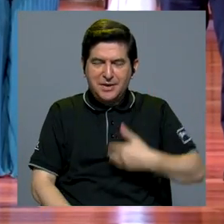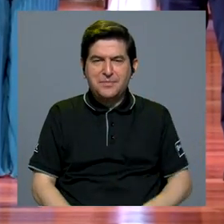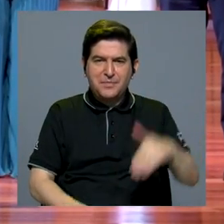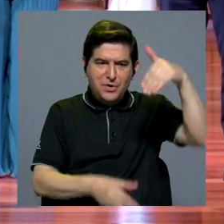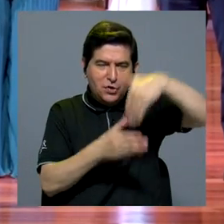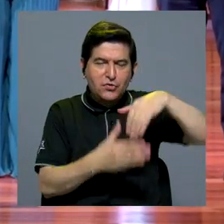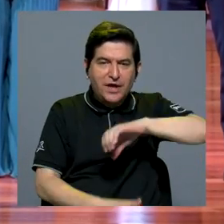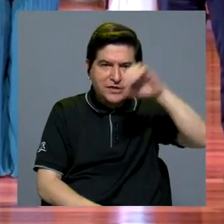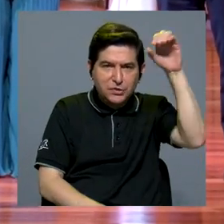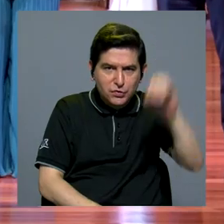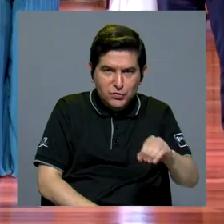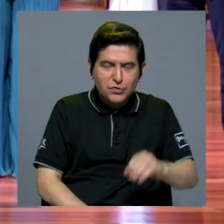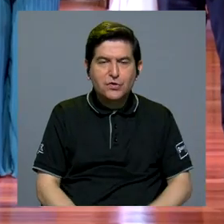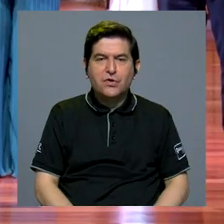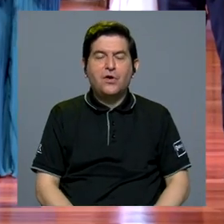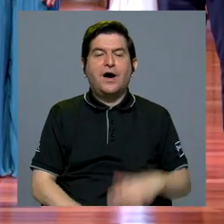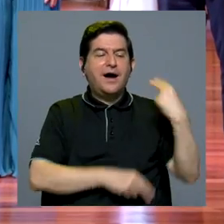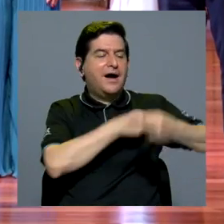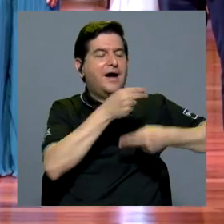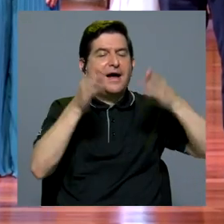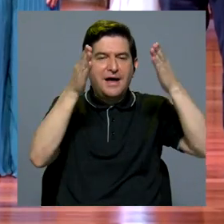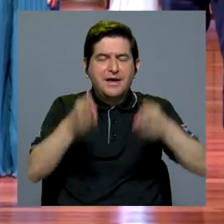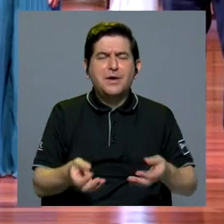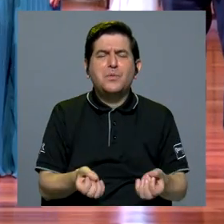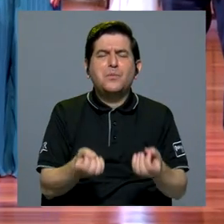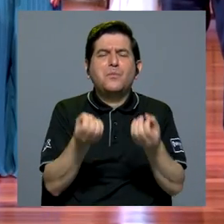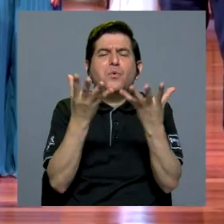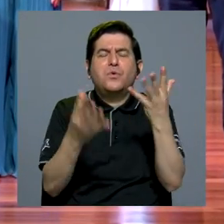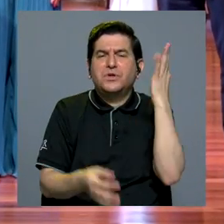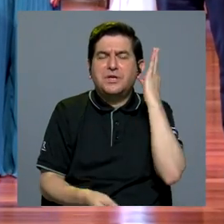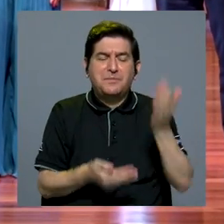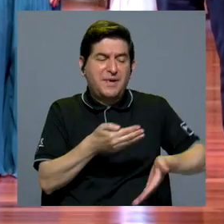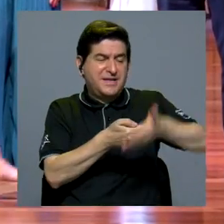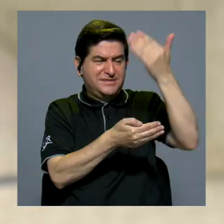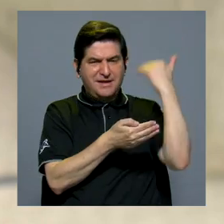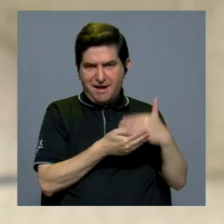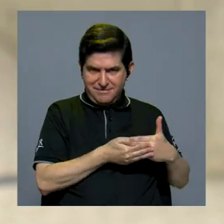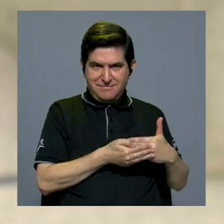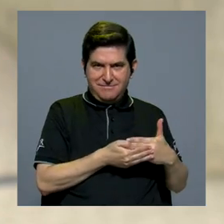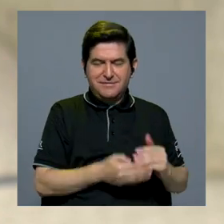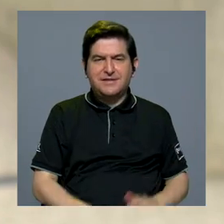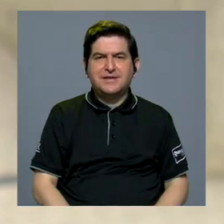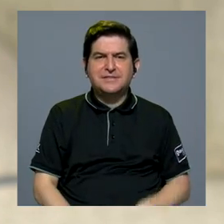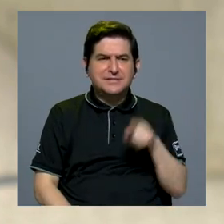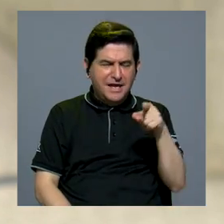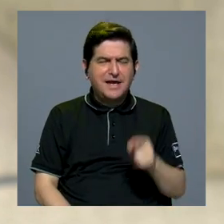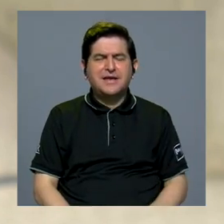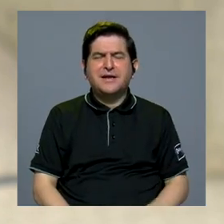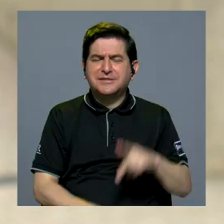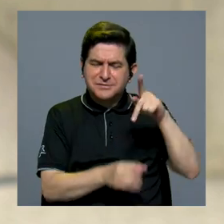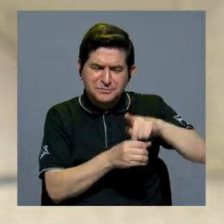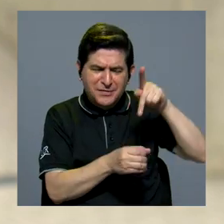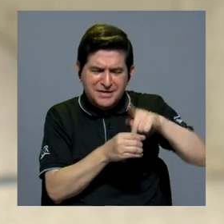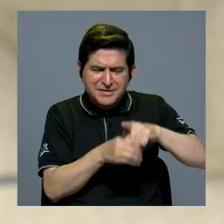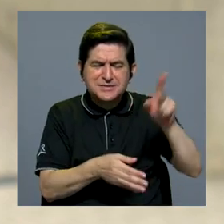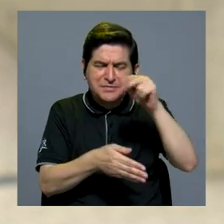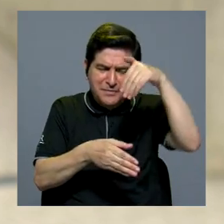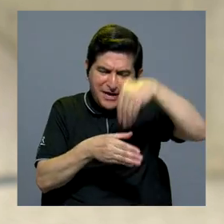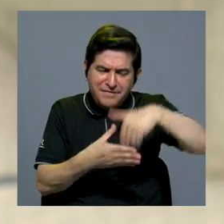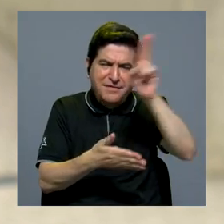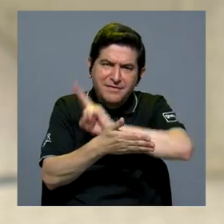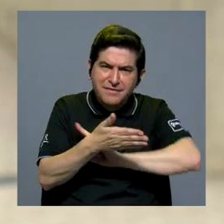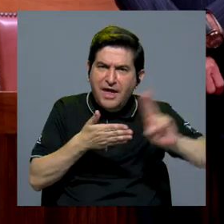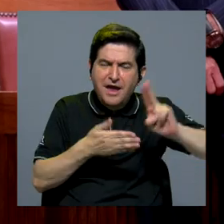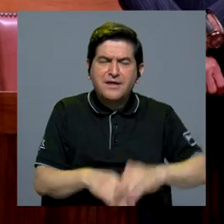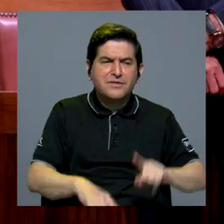dentro de ese porcentaje, somos las herederas de un montón de mujeres que han venido antes a formar parte de la universidad, a